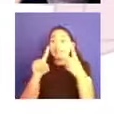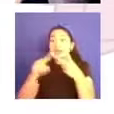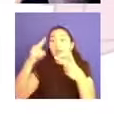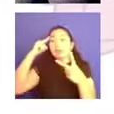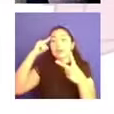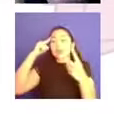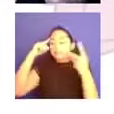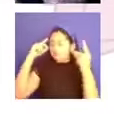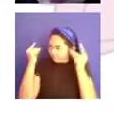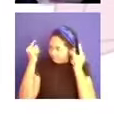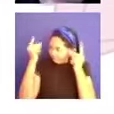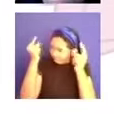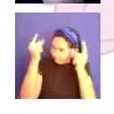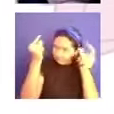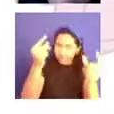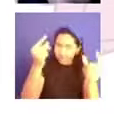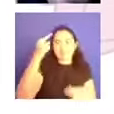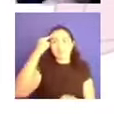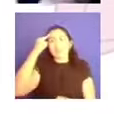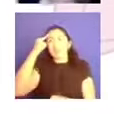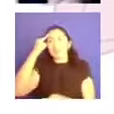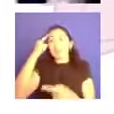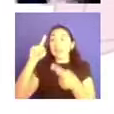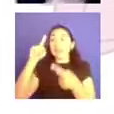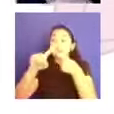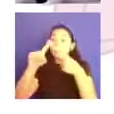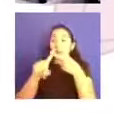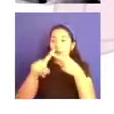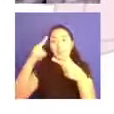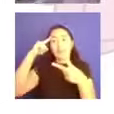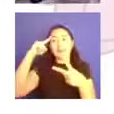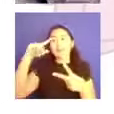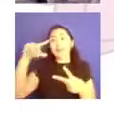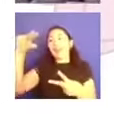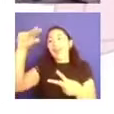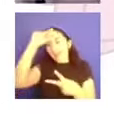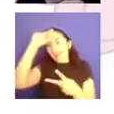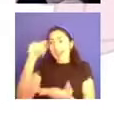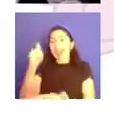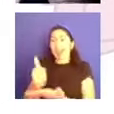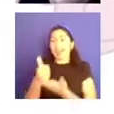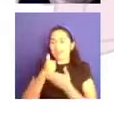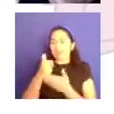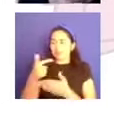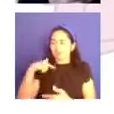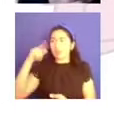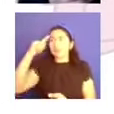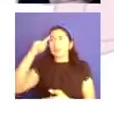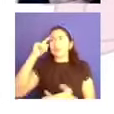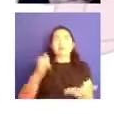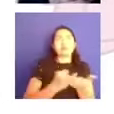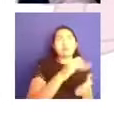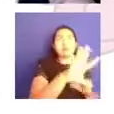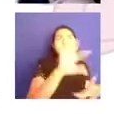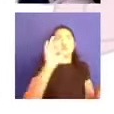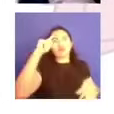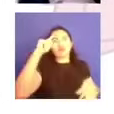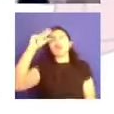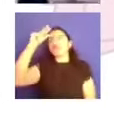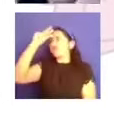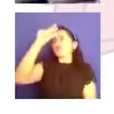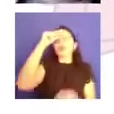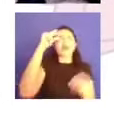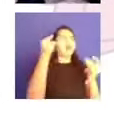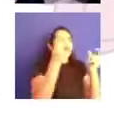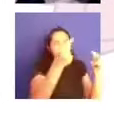emoción impulsiva y la mente sabia que es precisamente la que me va a ir como coachando ahí en ese sentido que quiero y que quiero hacer.